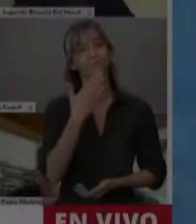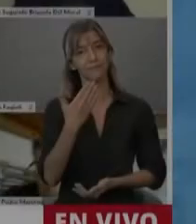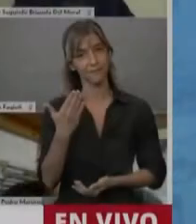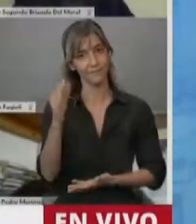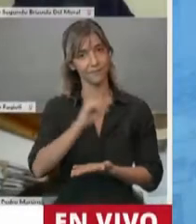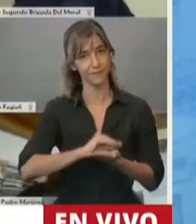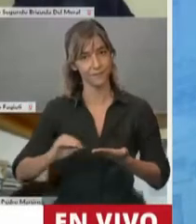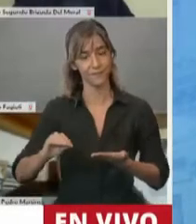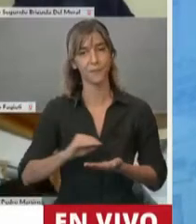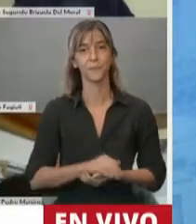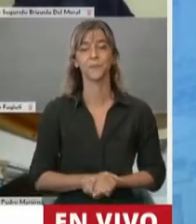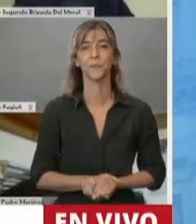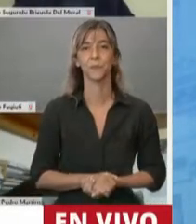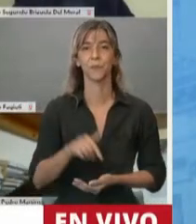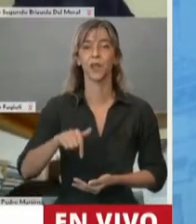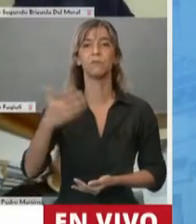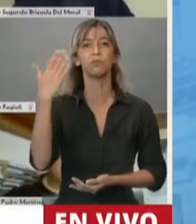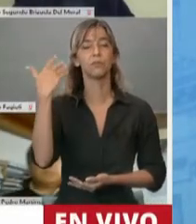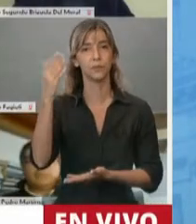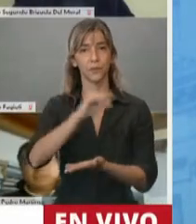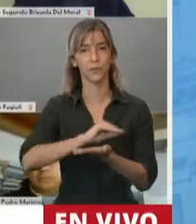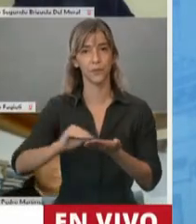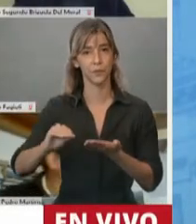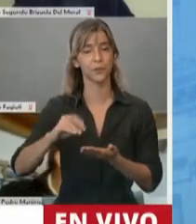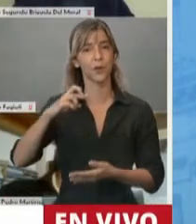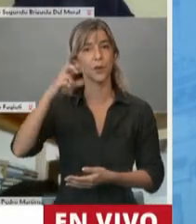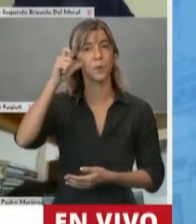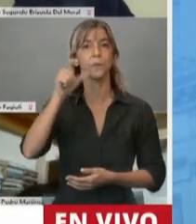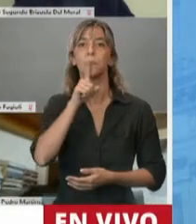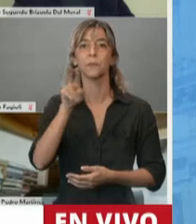Tiene la palabra el diputado Luis Alfonso Petri.